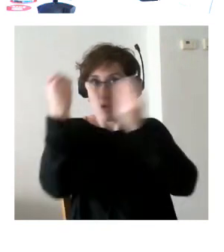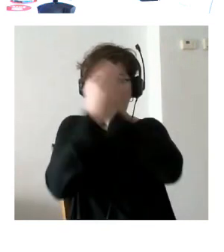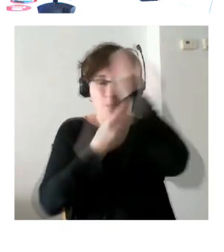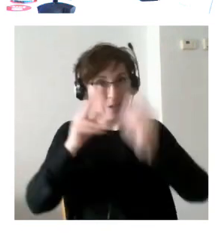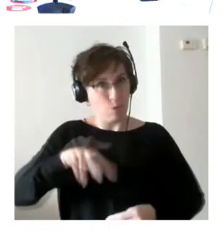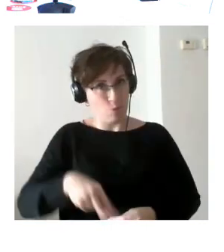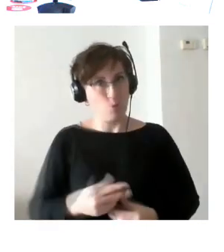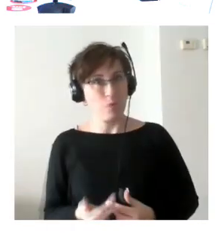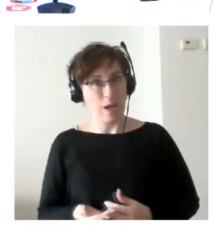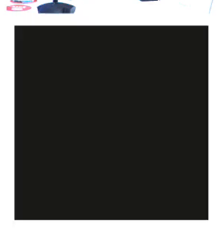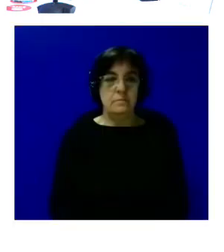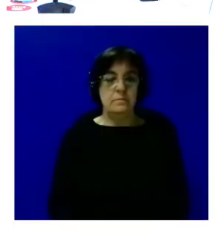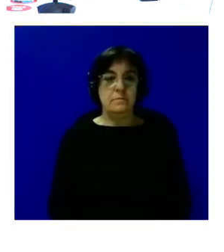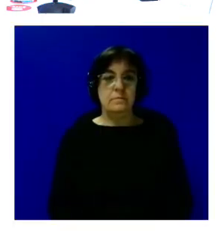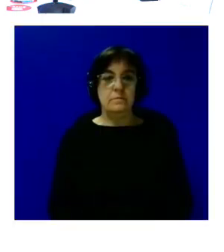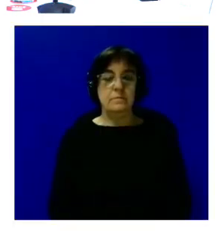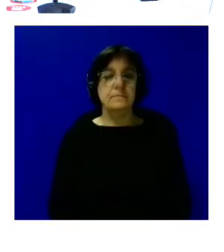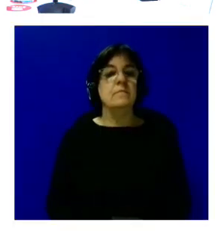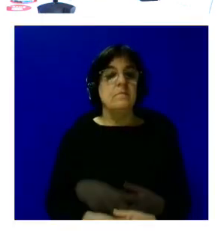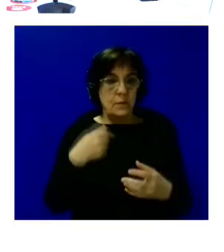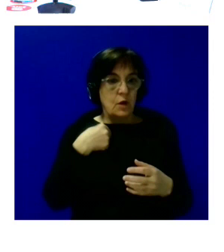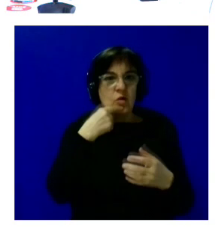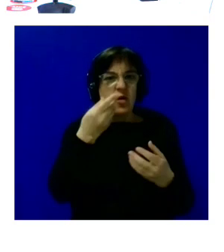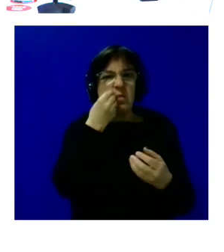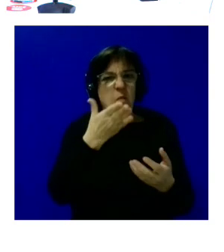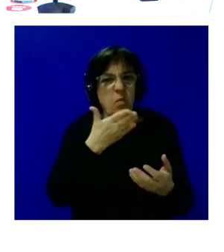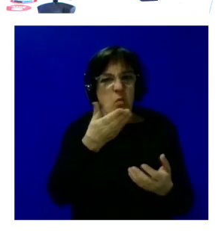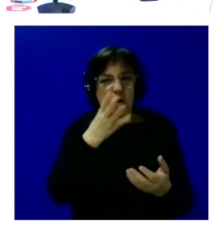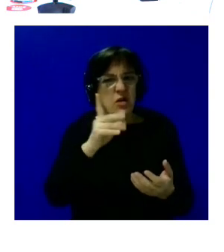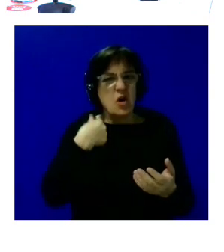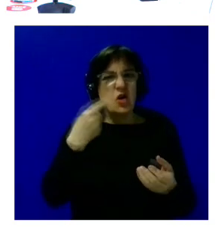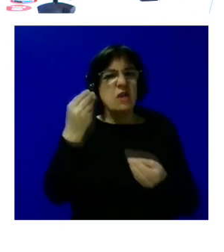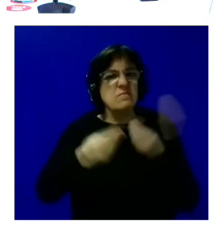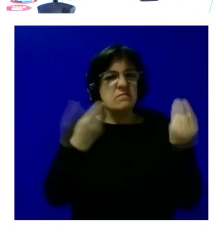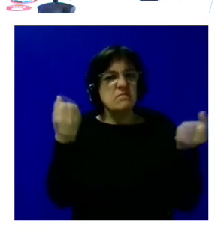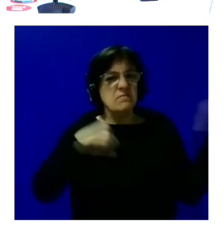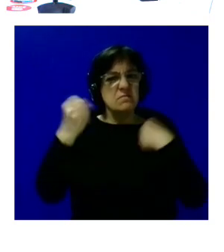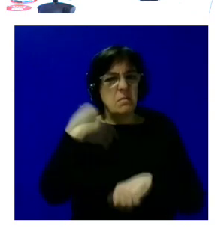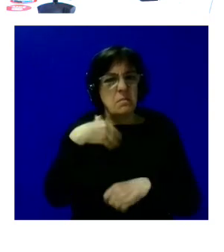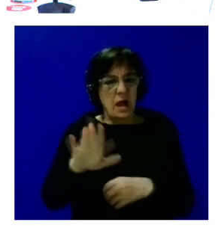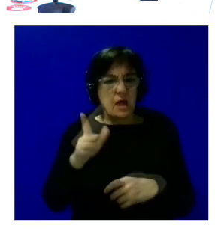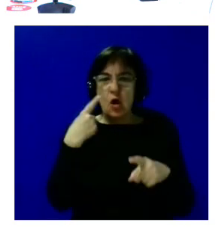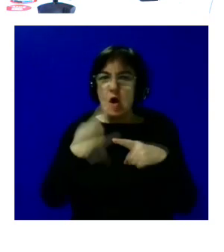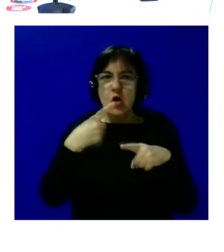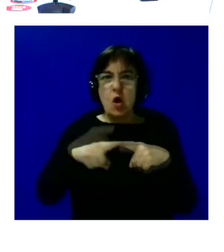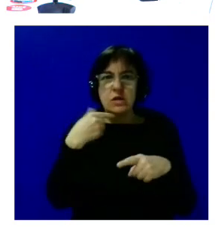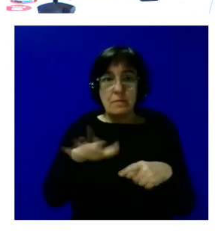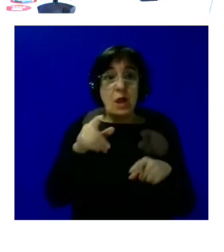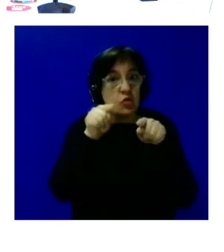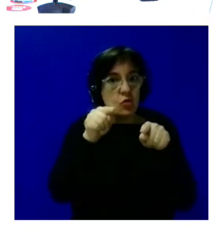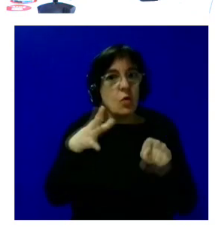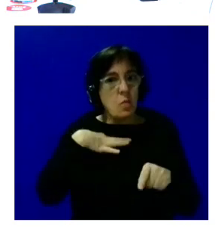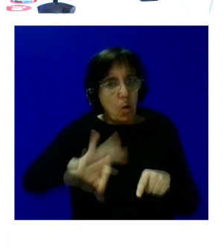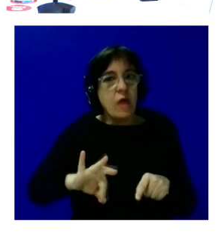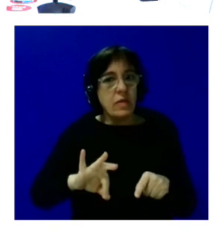si yo siempre he sido malo siempre me he portado mal siempre he hecho cosas mal y de repente es como no, no pero que tú tienes potencial